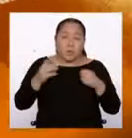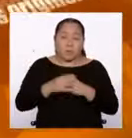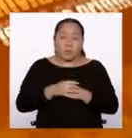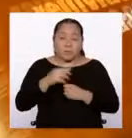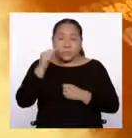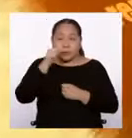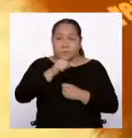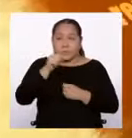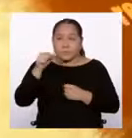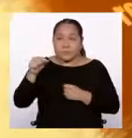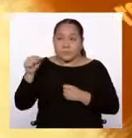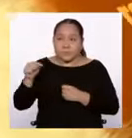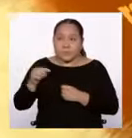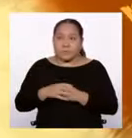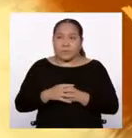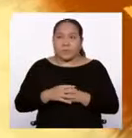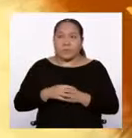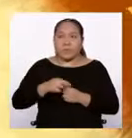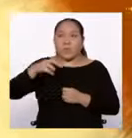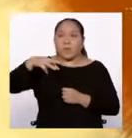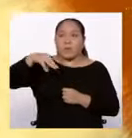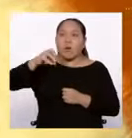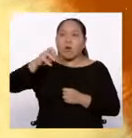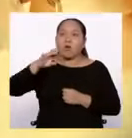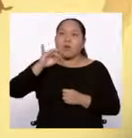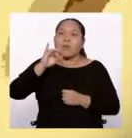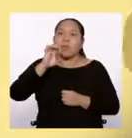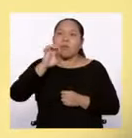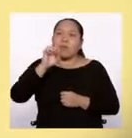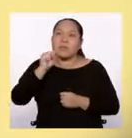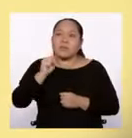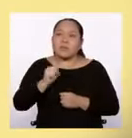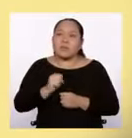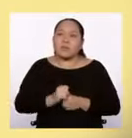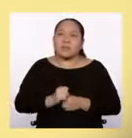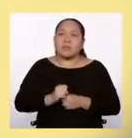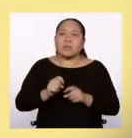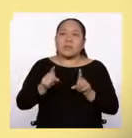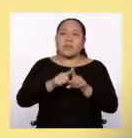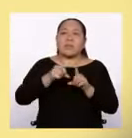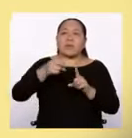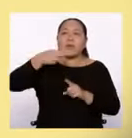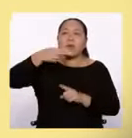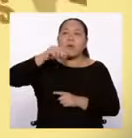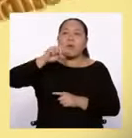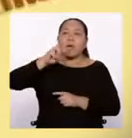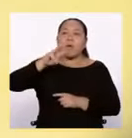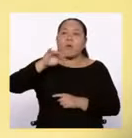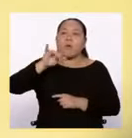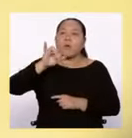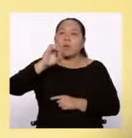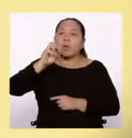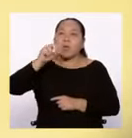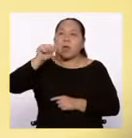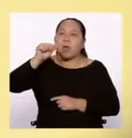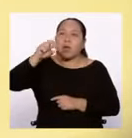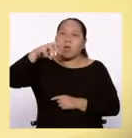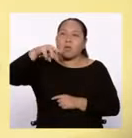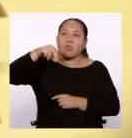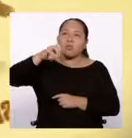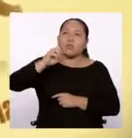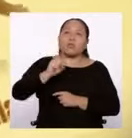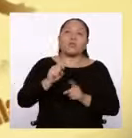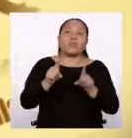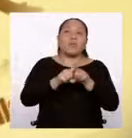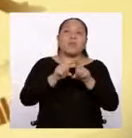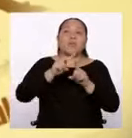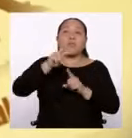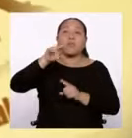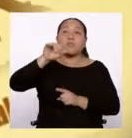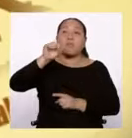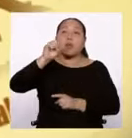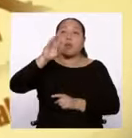pueblos estuvieron los maoríes, los hawaianos, los vascos y los catalanes.